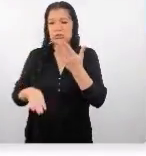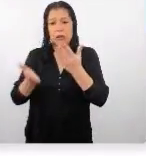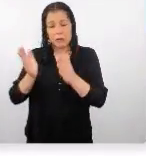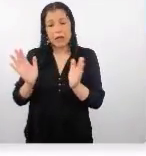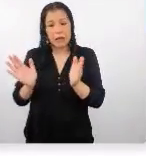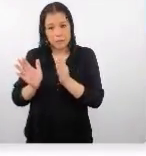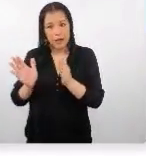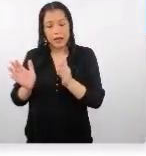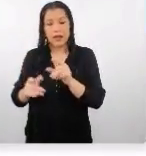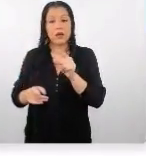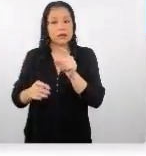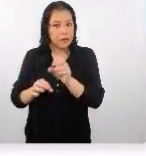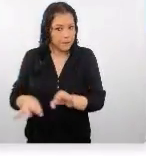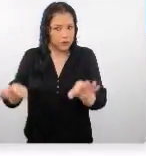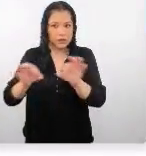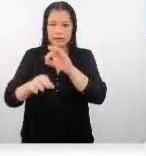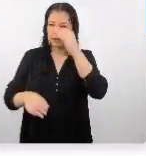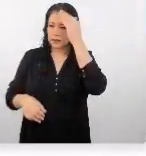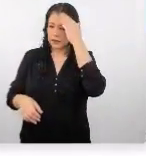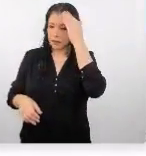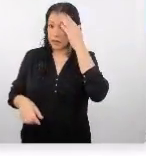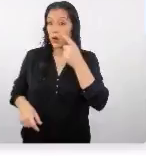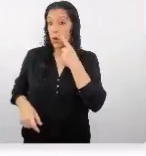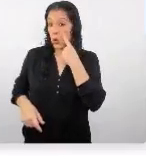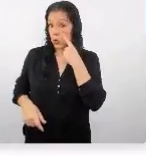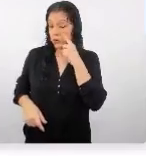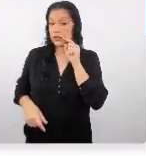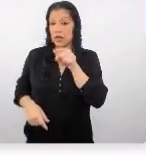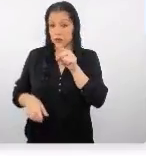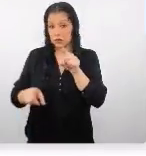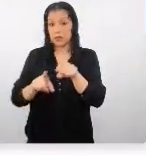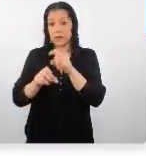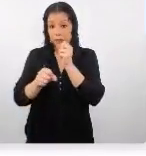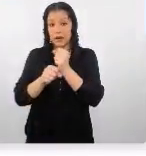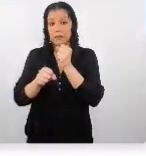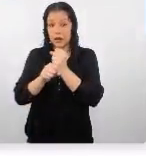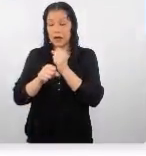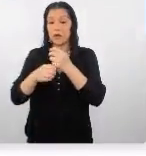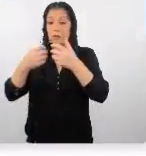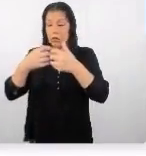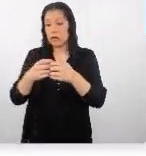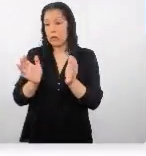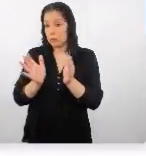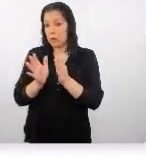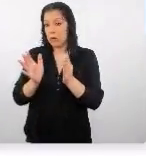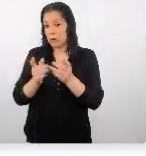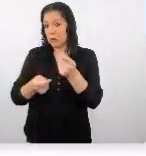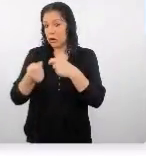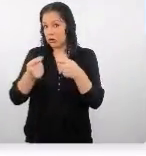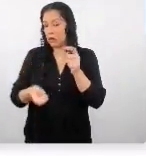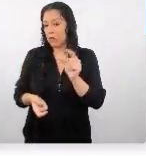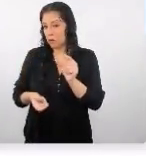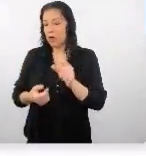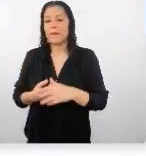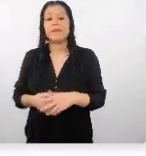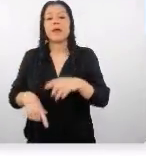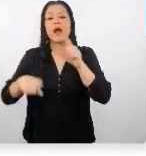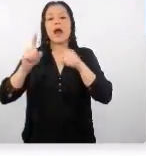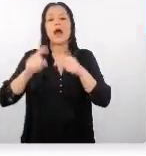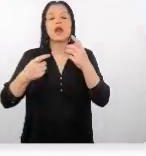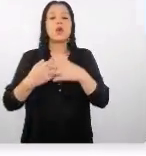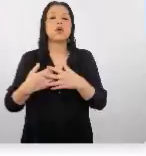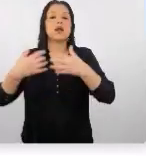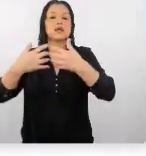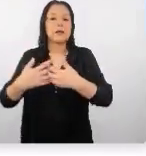es importante conocer que ellos también operan como minoristas en algunas agencias